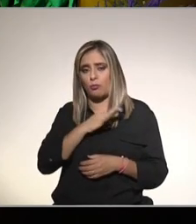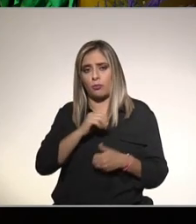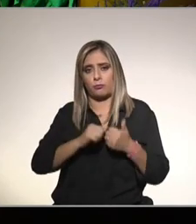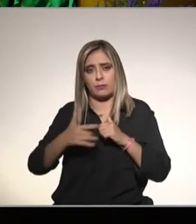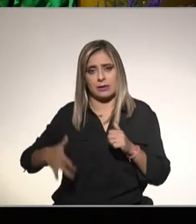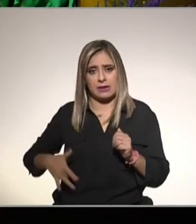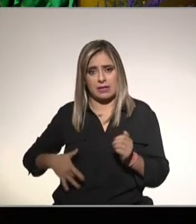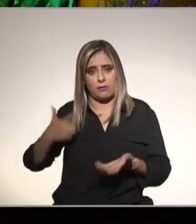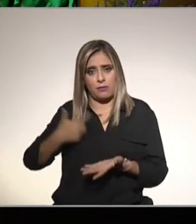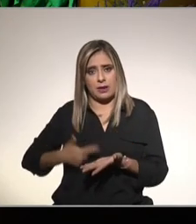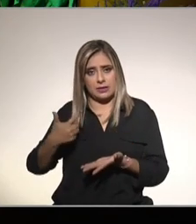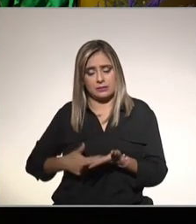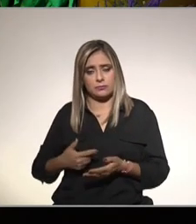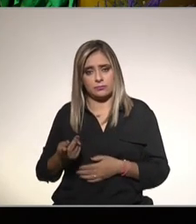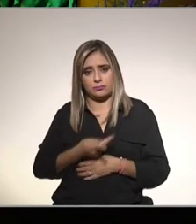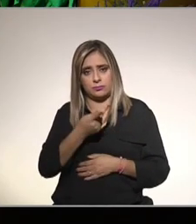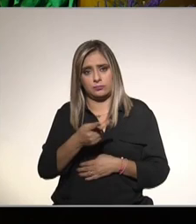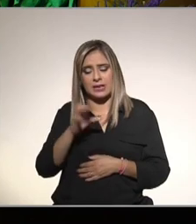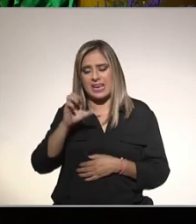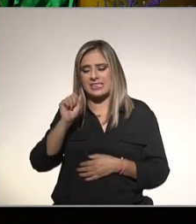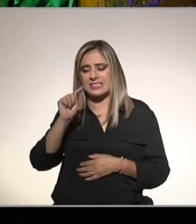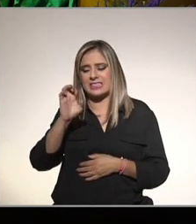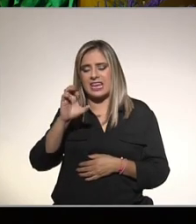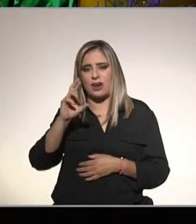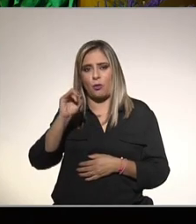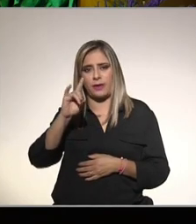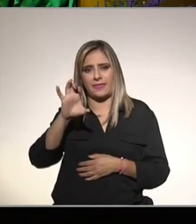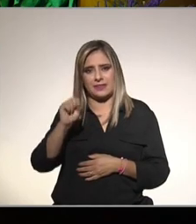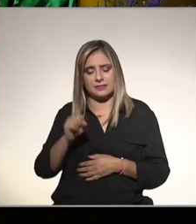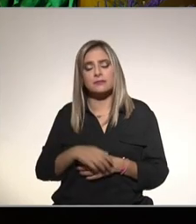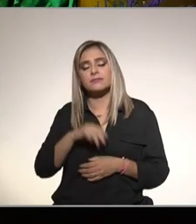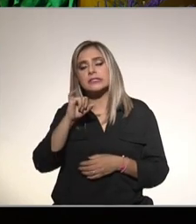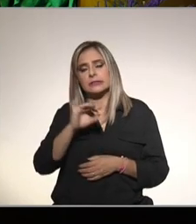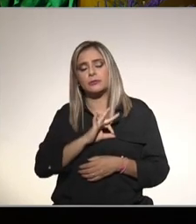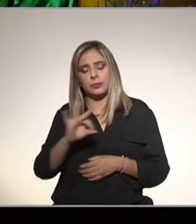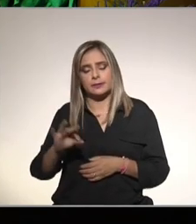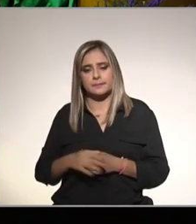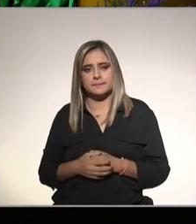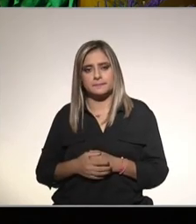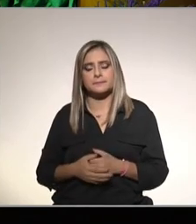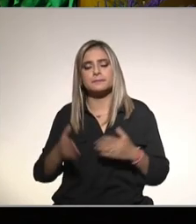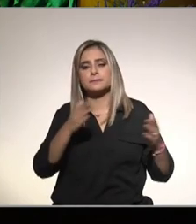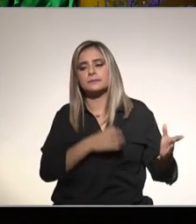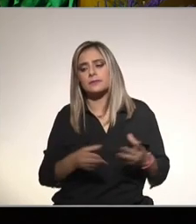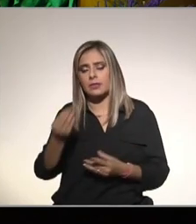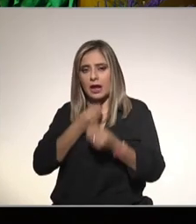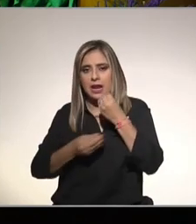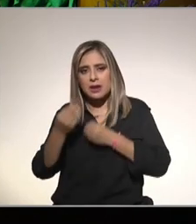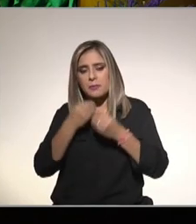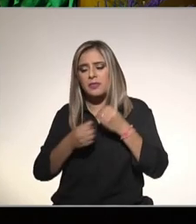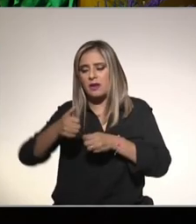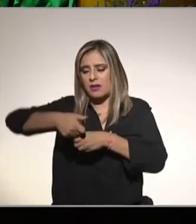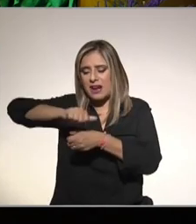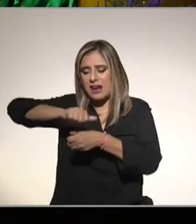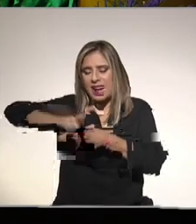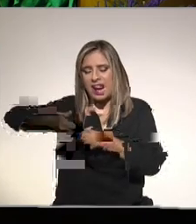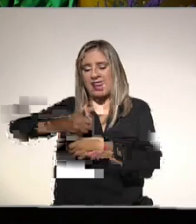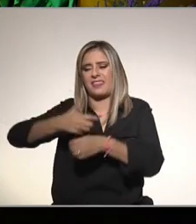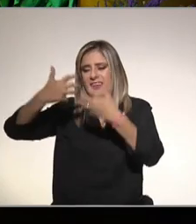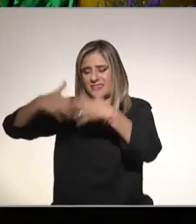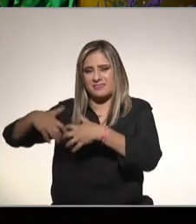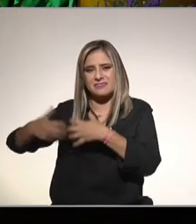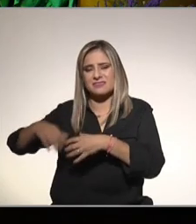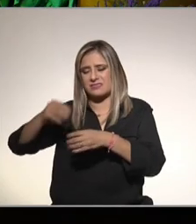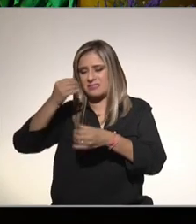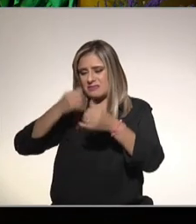graso? los esteroides anabólicos sí pueden causar ok los alimentos industrializados ¿pueden causar